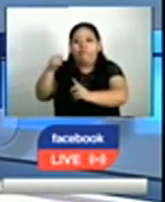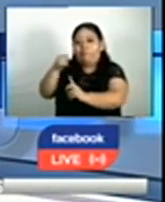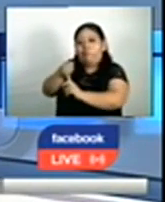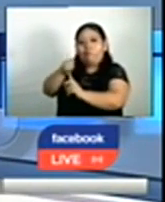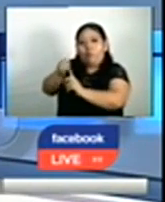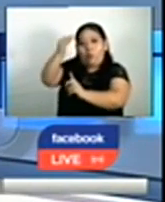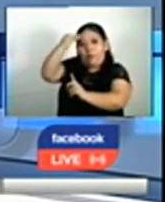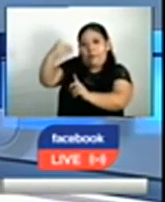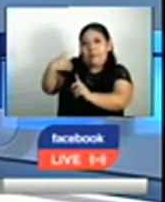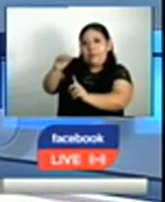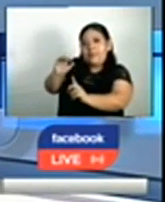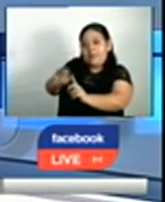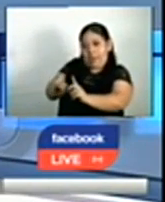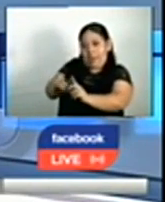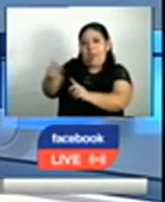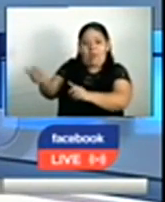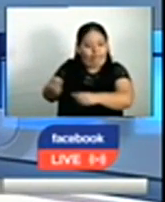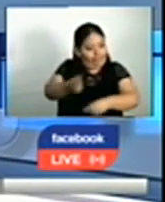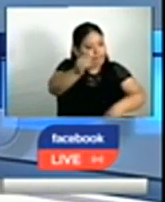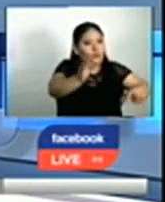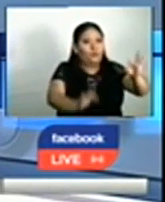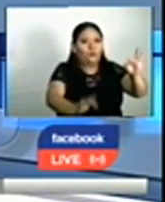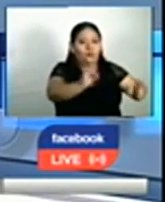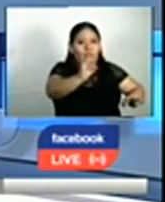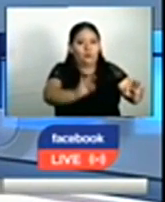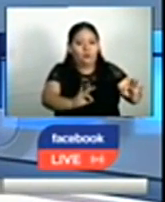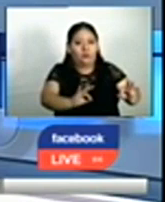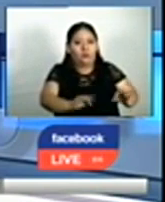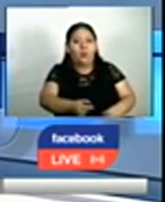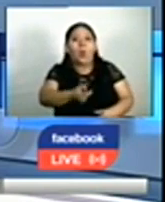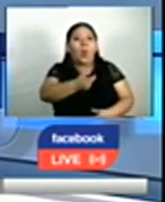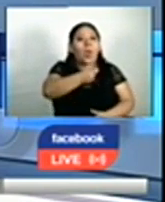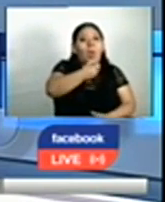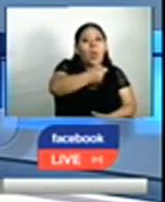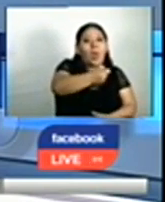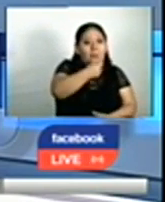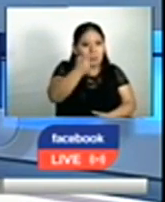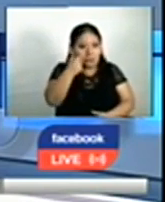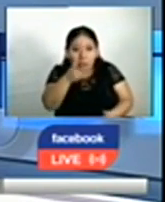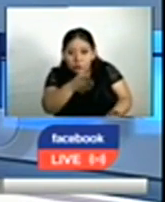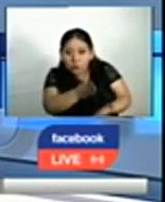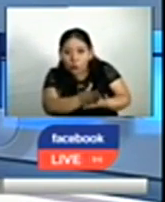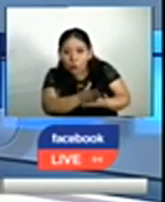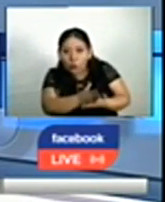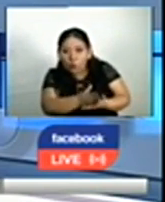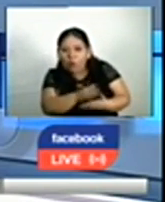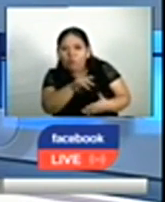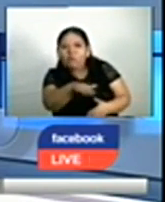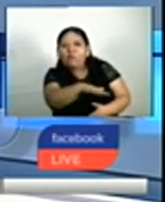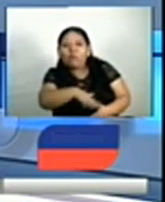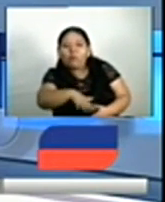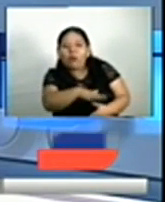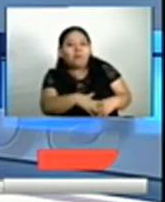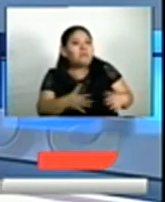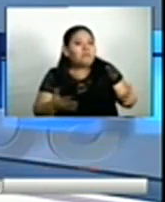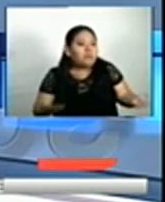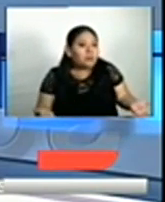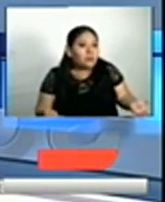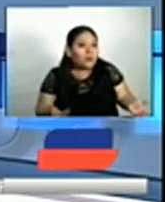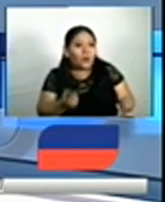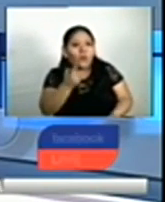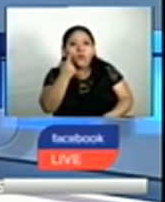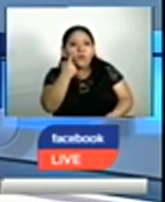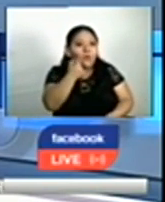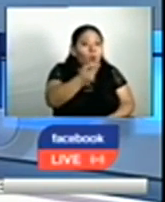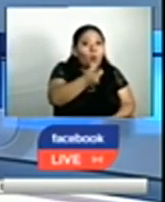menor de edad ya enfrentan a la justicia. Uno de nuestros equipos visitó el lugar donde habrían ocurrido los hechos y recabó